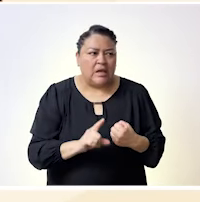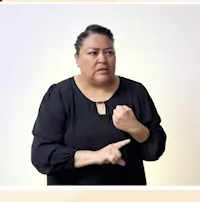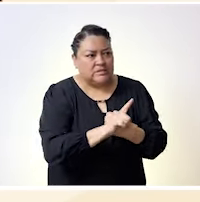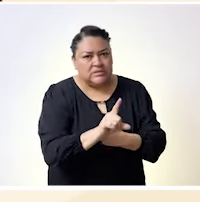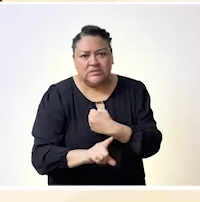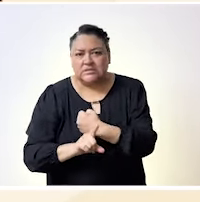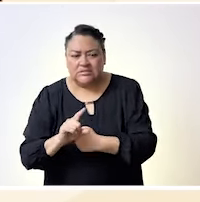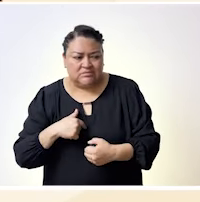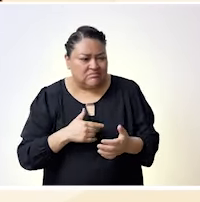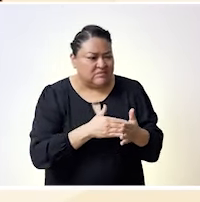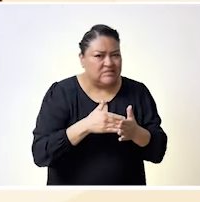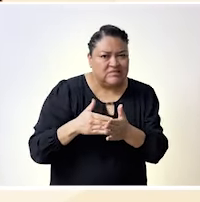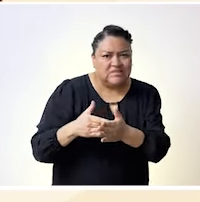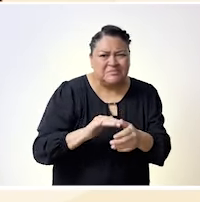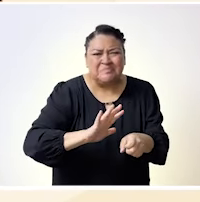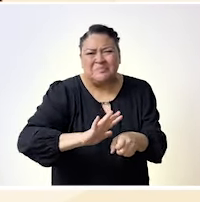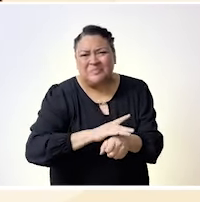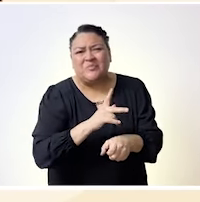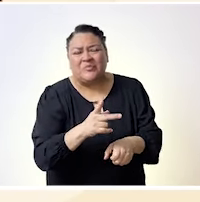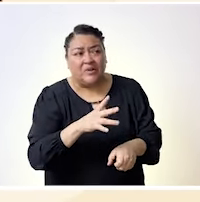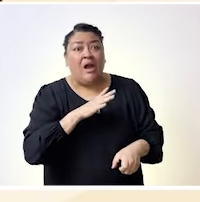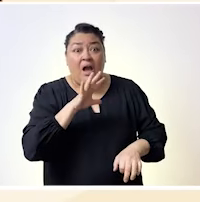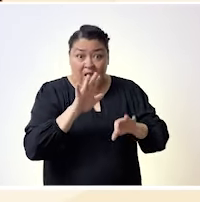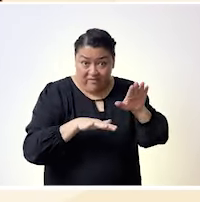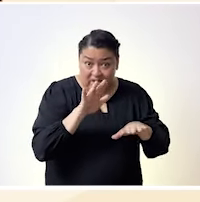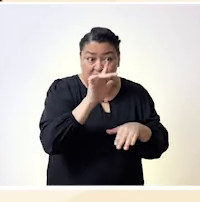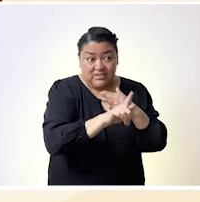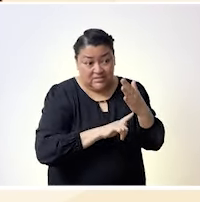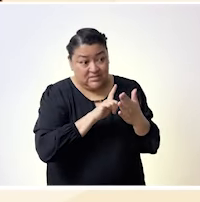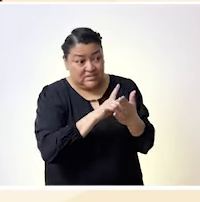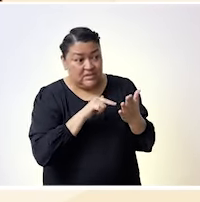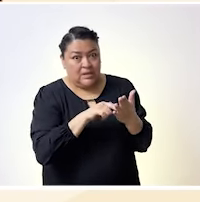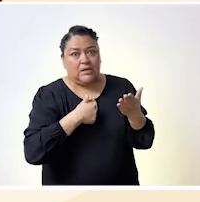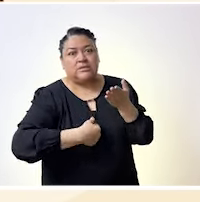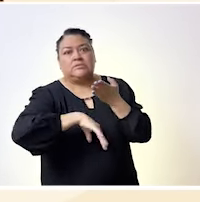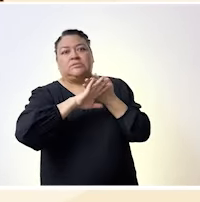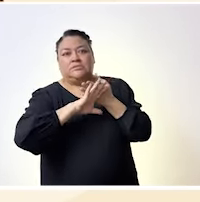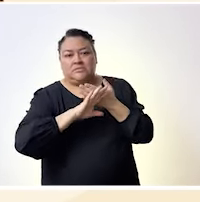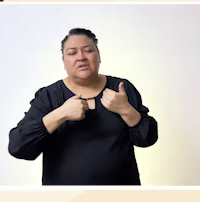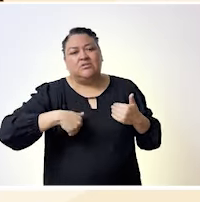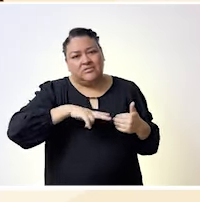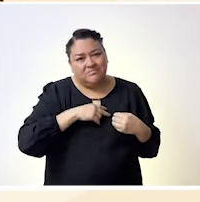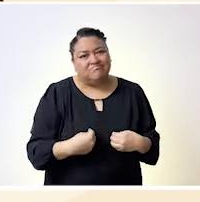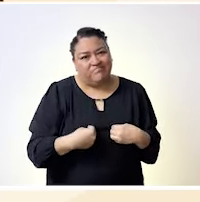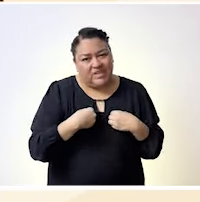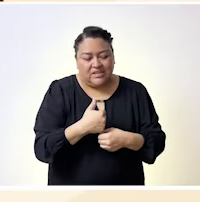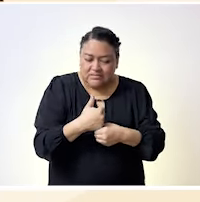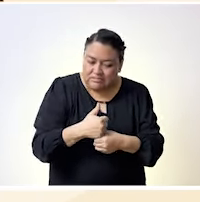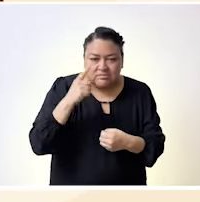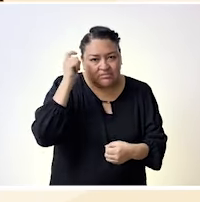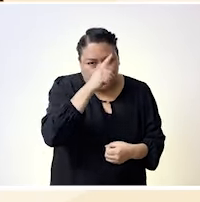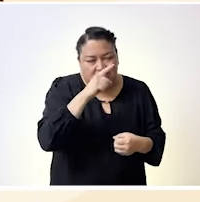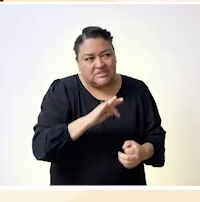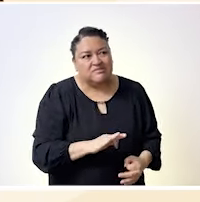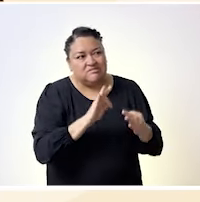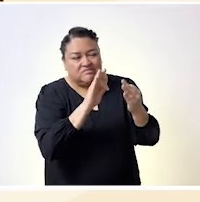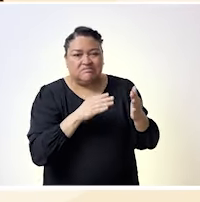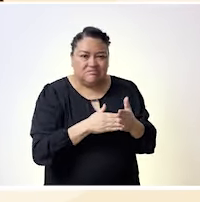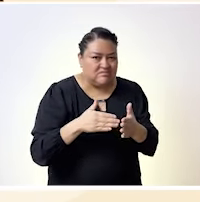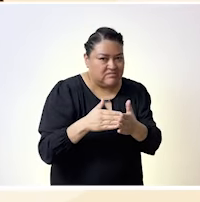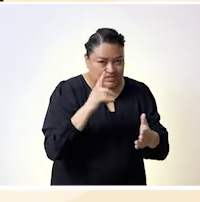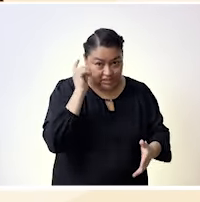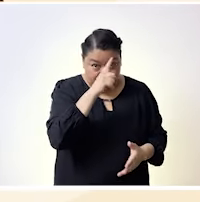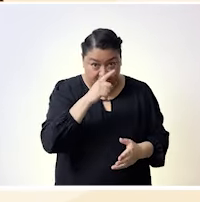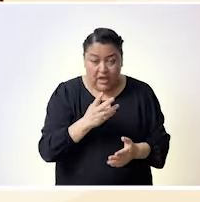culturales, actitudinales, legales, solo por mencionar algunas que enfrentamos de manera cotidiana. De esta manera